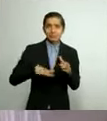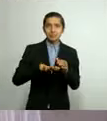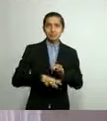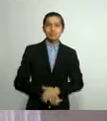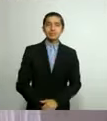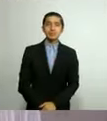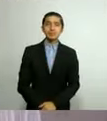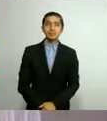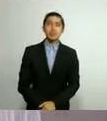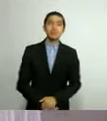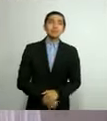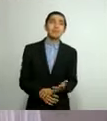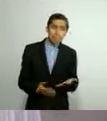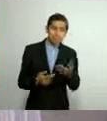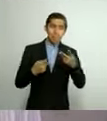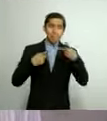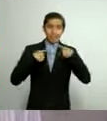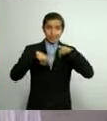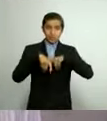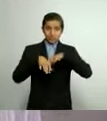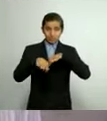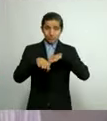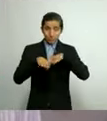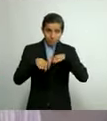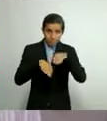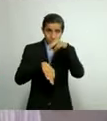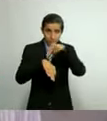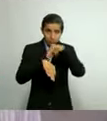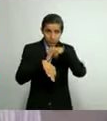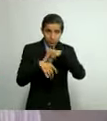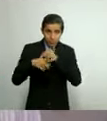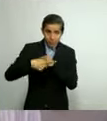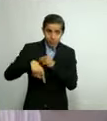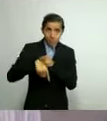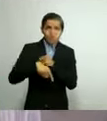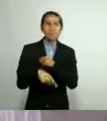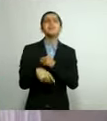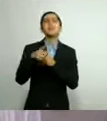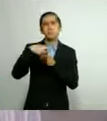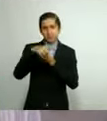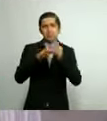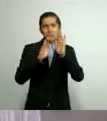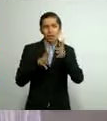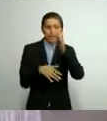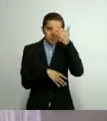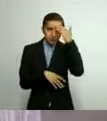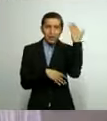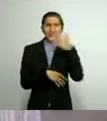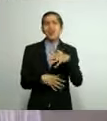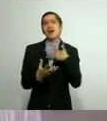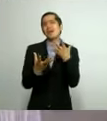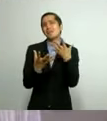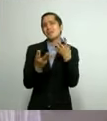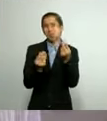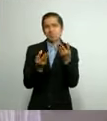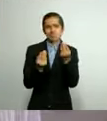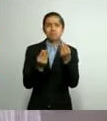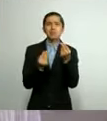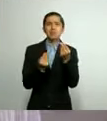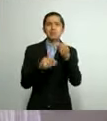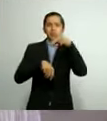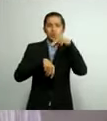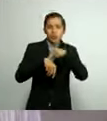En el lado del personal médico, como ustedes lo saben, hay cientos de doctores,